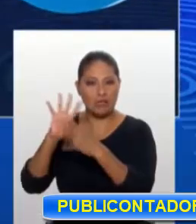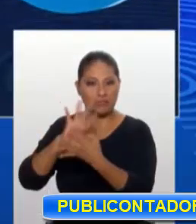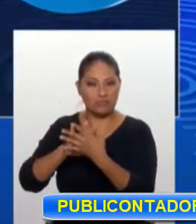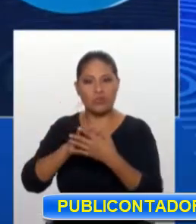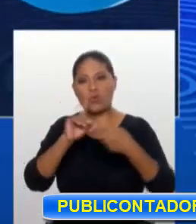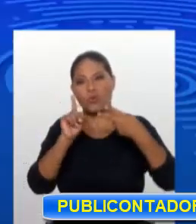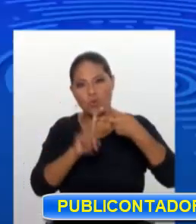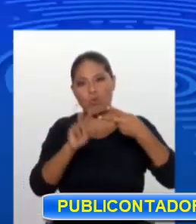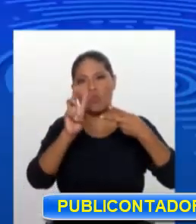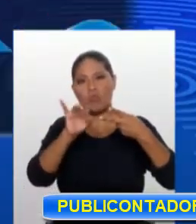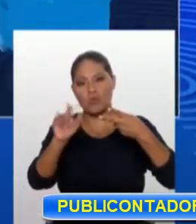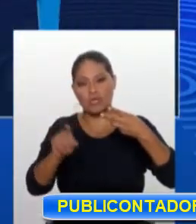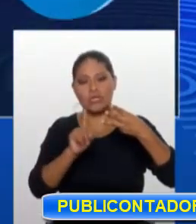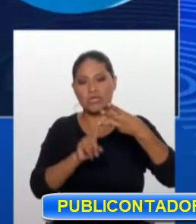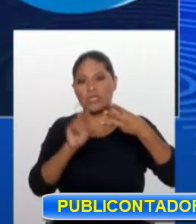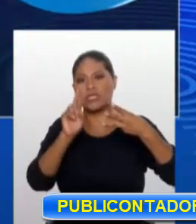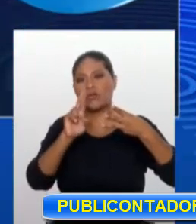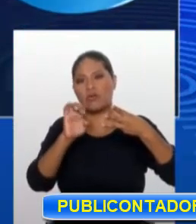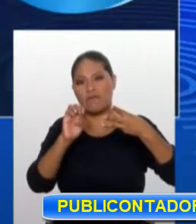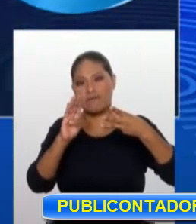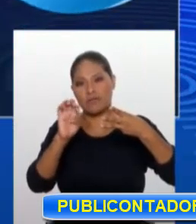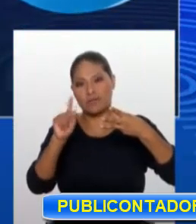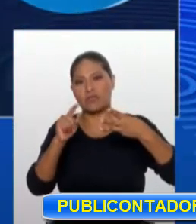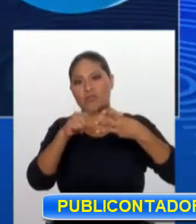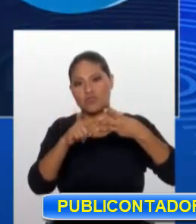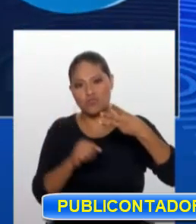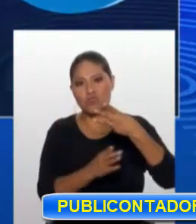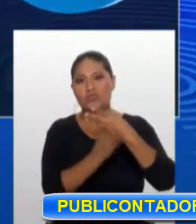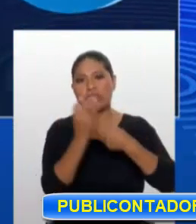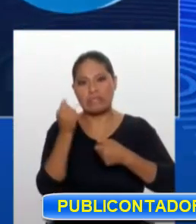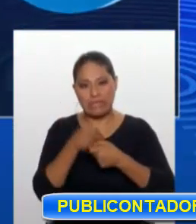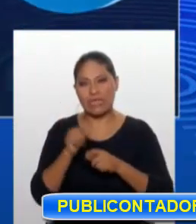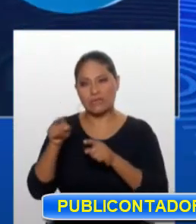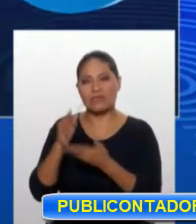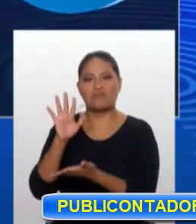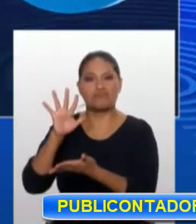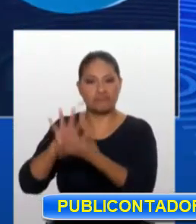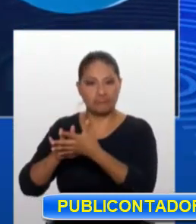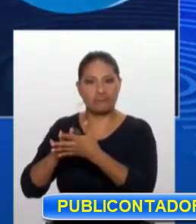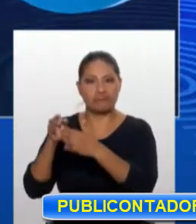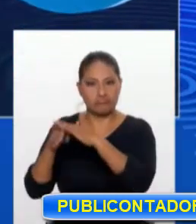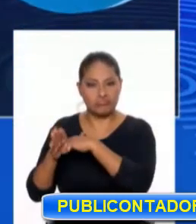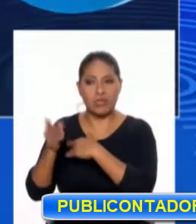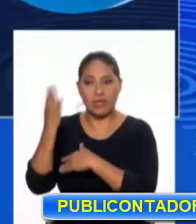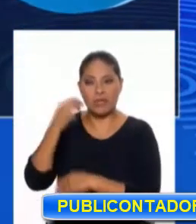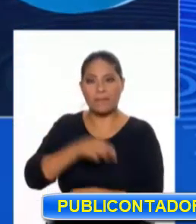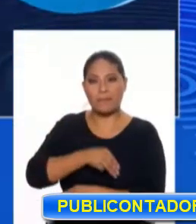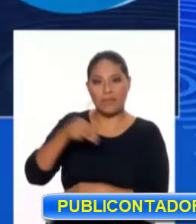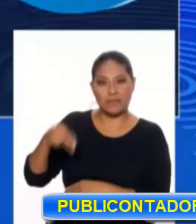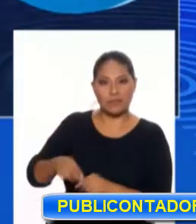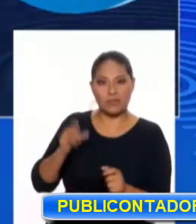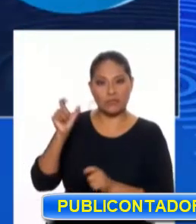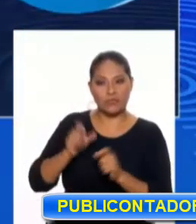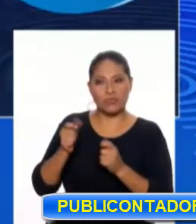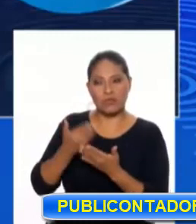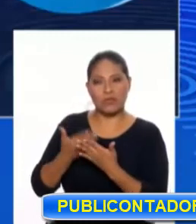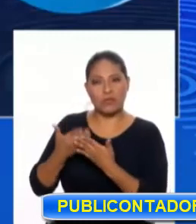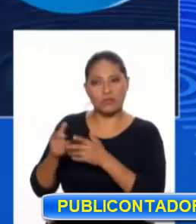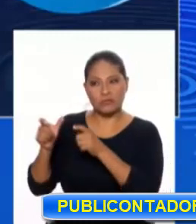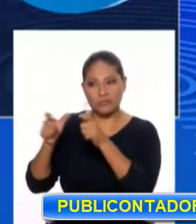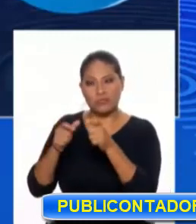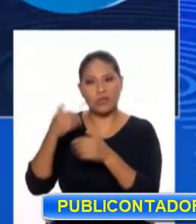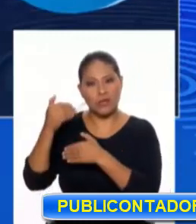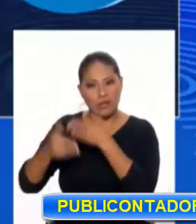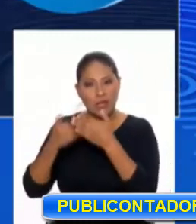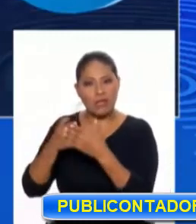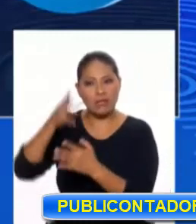Bueno amigos, ¿tú qué opinas? ¿Les van a meter presos a estos ex ministros que eran muy amiguitos de Castillo?